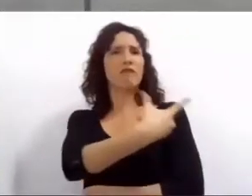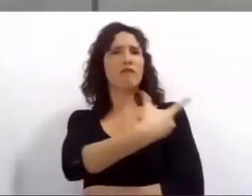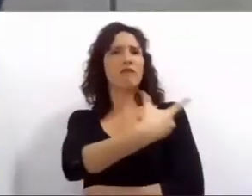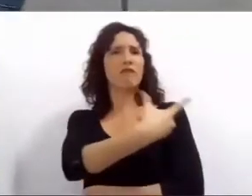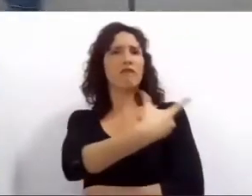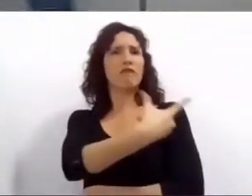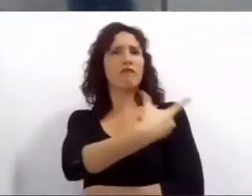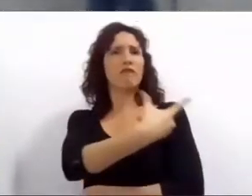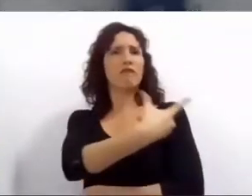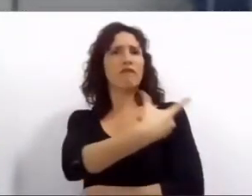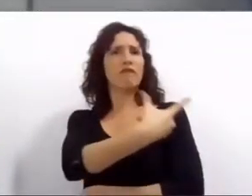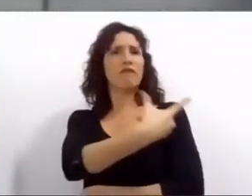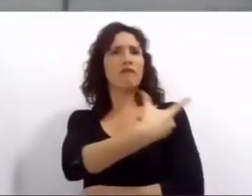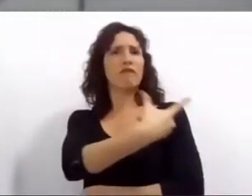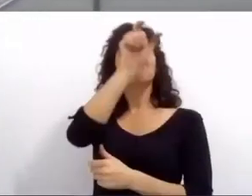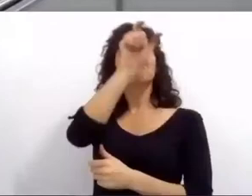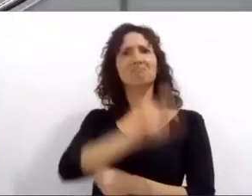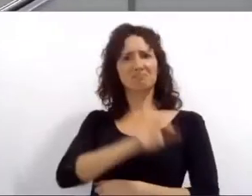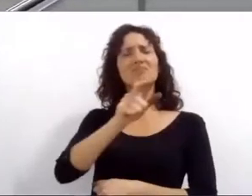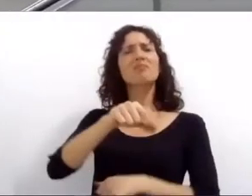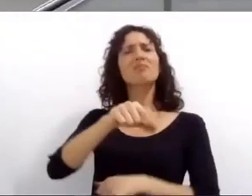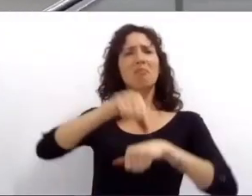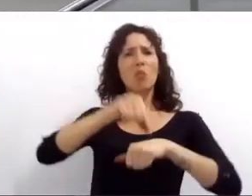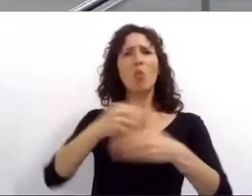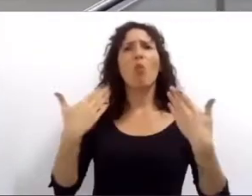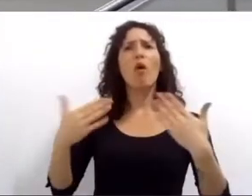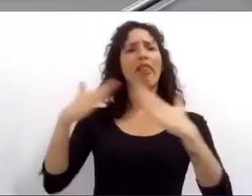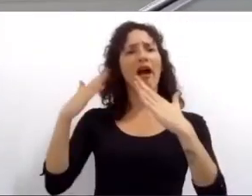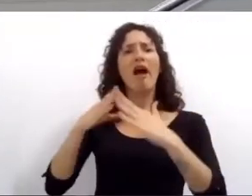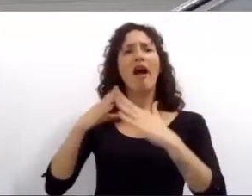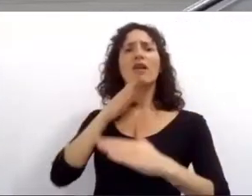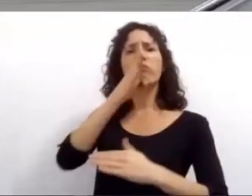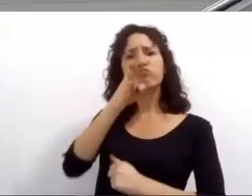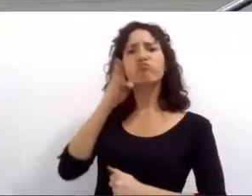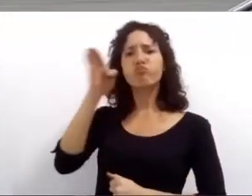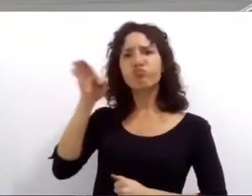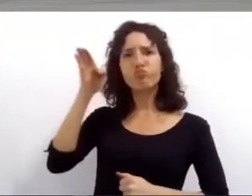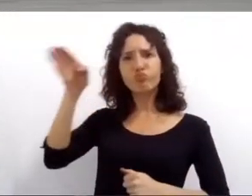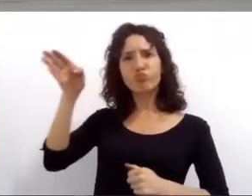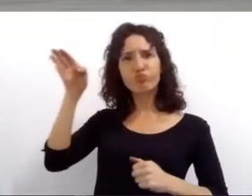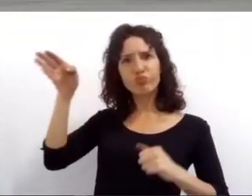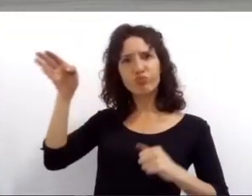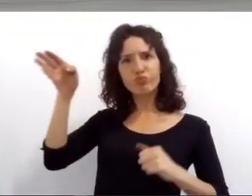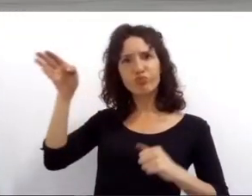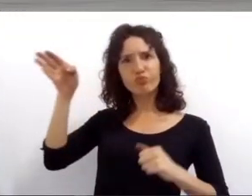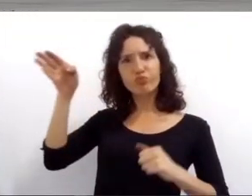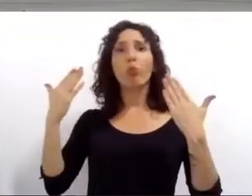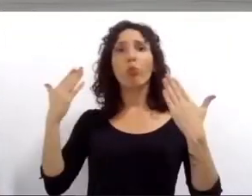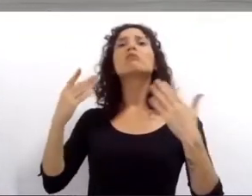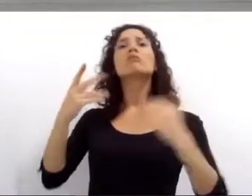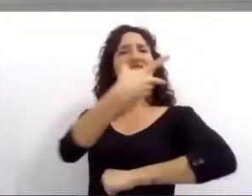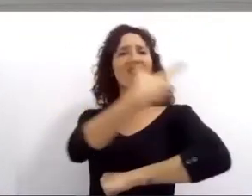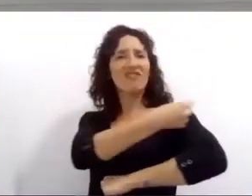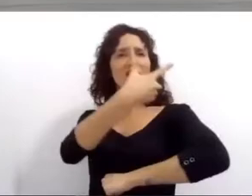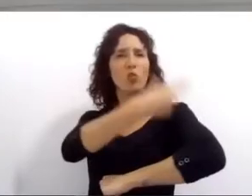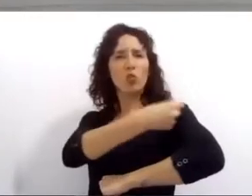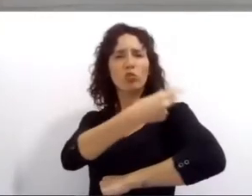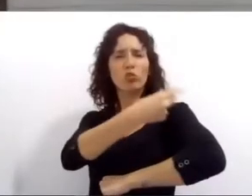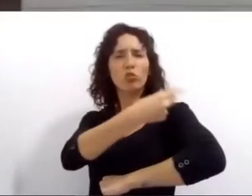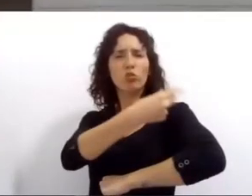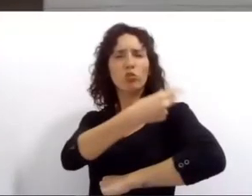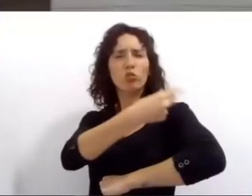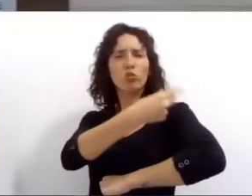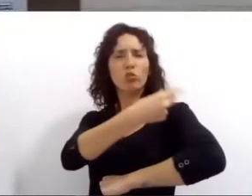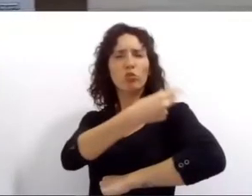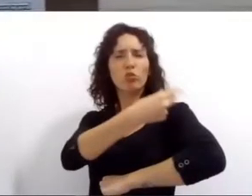de la historia de la ciudad. Fuimos casa por casa vacunando a 80.600 adultos mayores en tiempo récord.